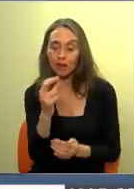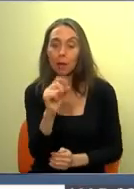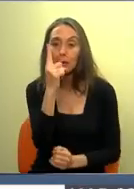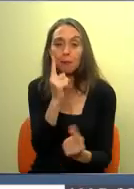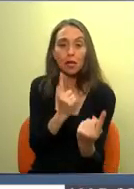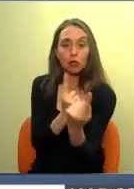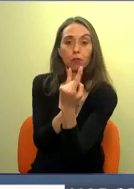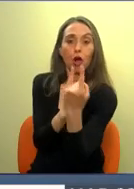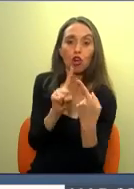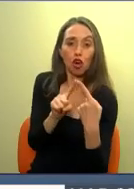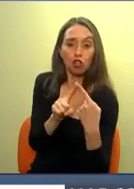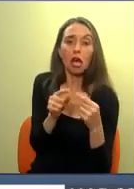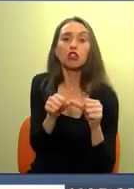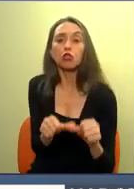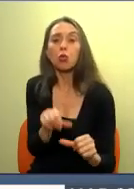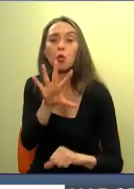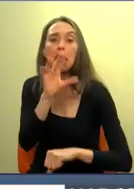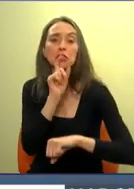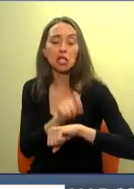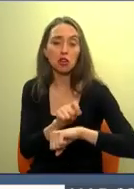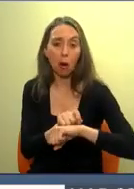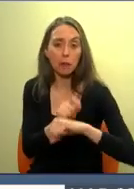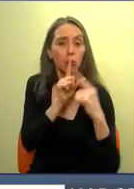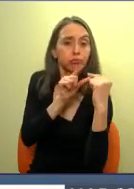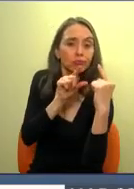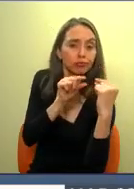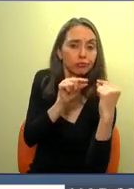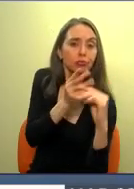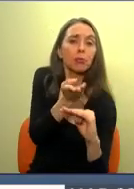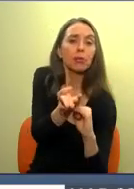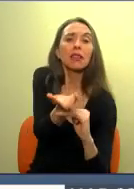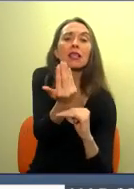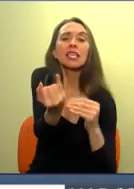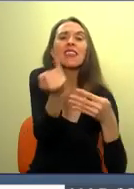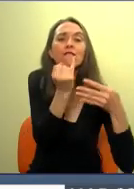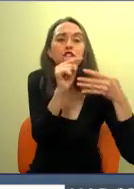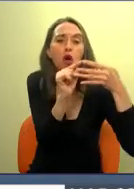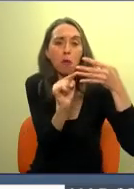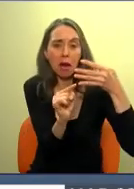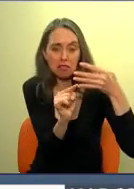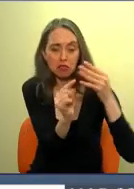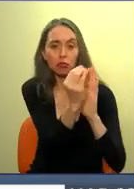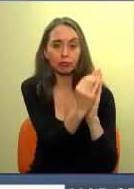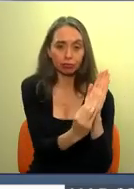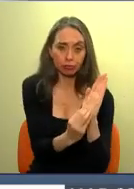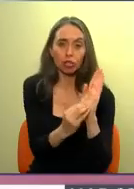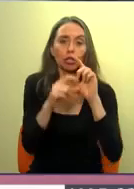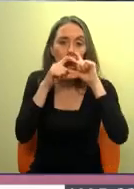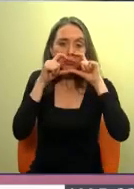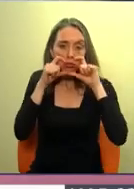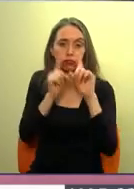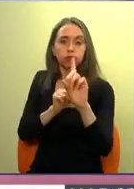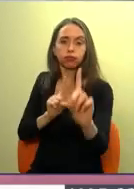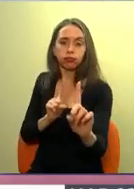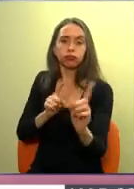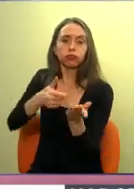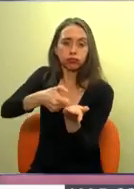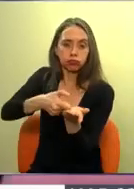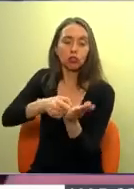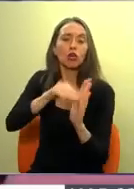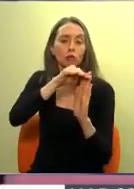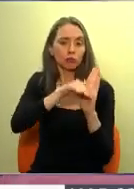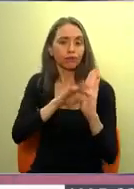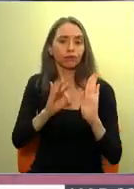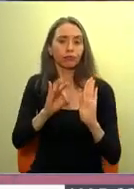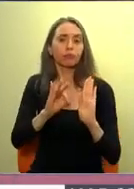presencial, dura aproximadamente cinco minutos y se solicitarán algunos datos. Todo eso con medidas sanitarias. Contamos con un protocolo